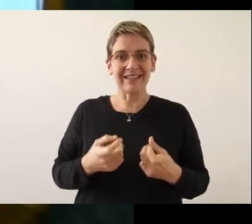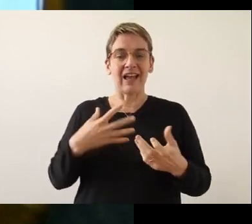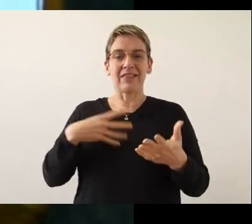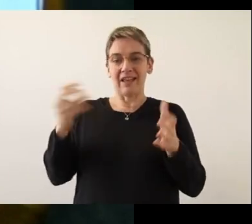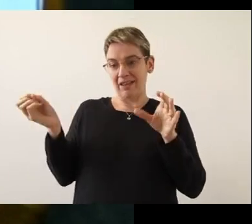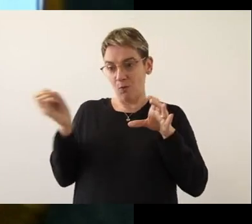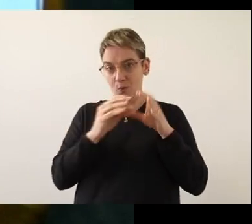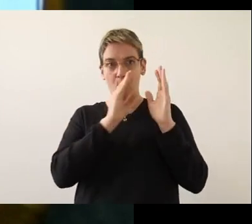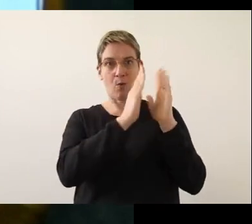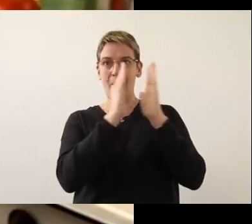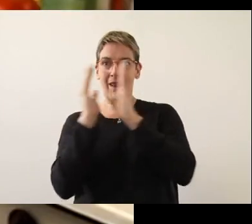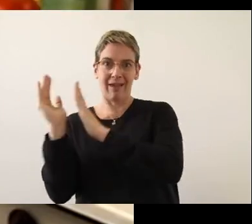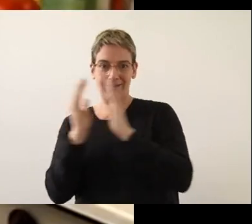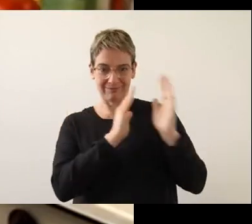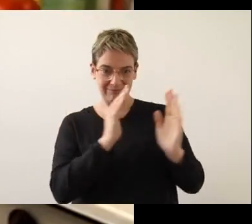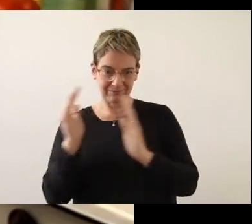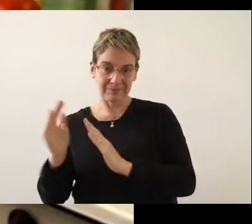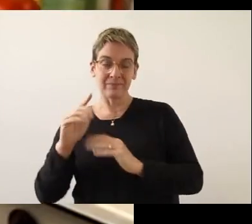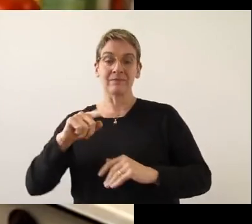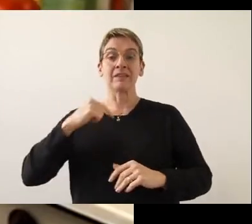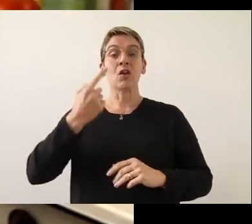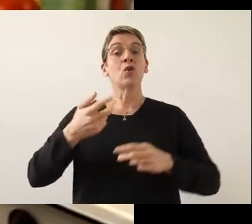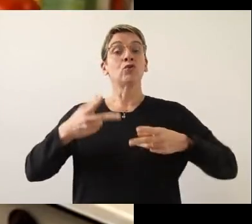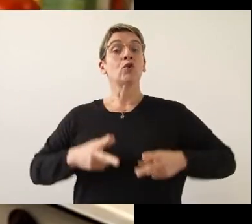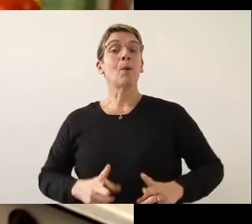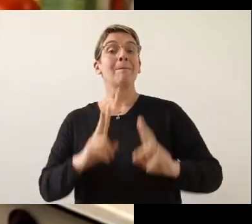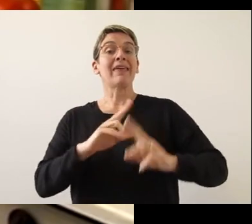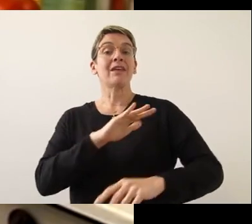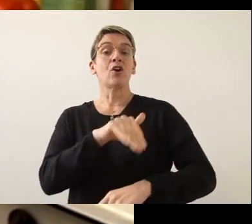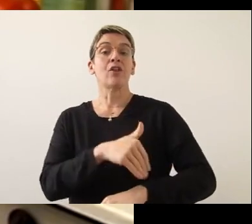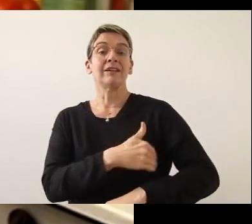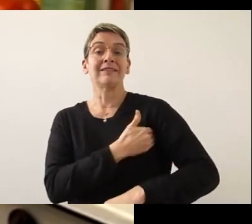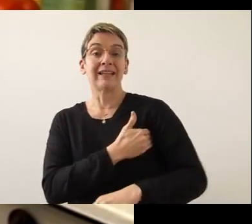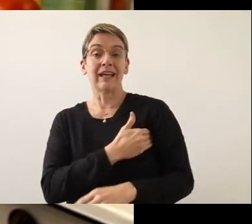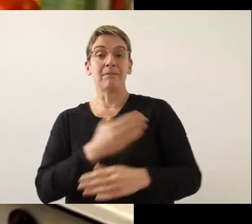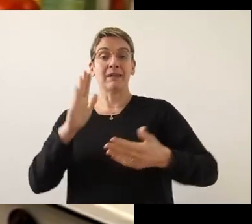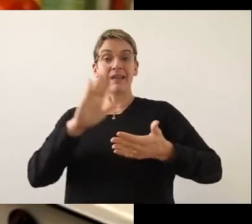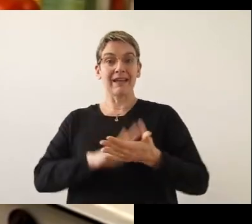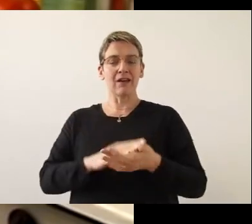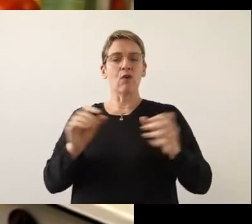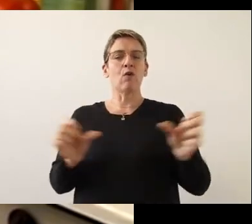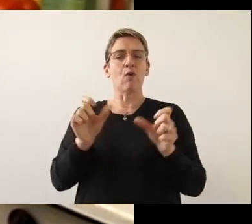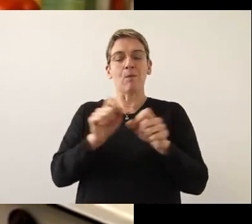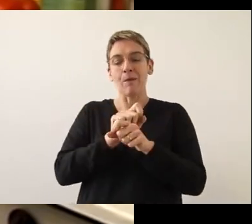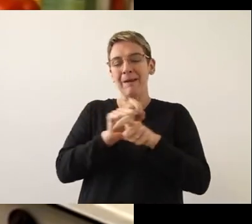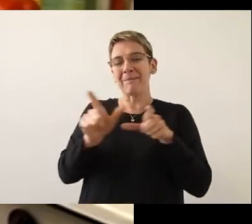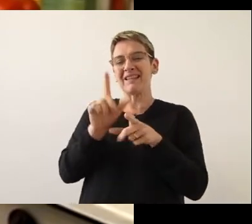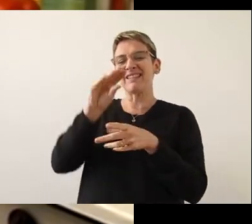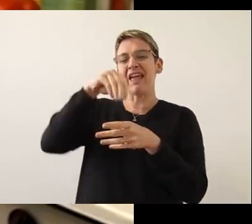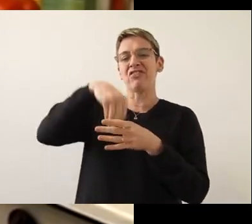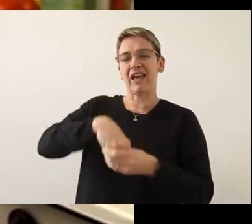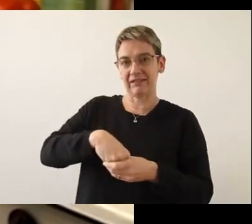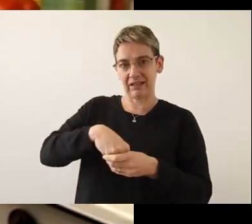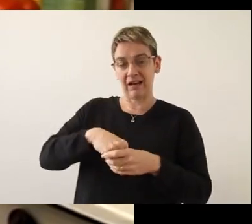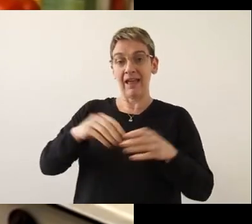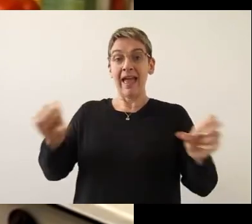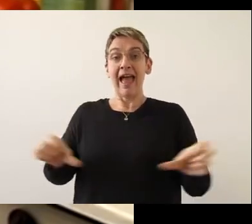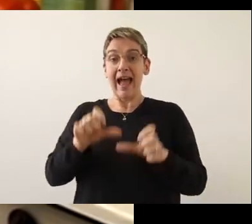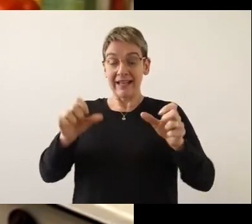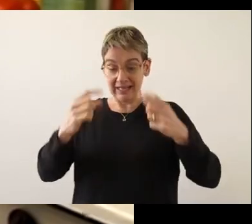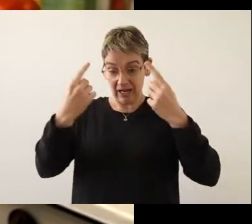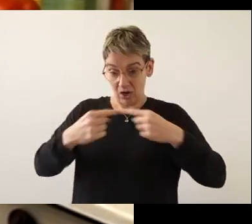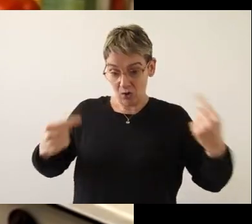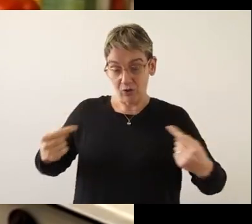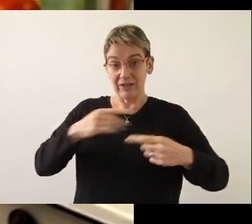almacenamiento. Otro método térmico es la pasteurización, que consiste en someter los